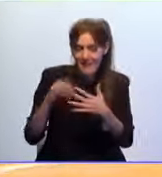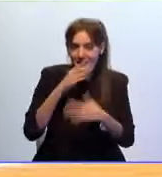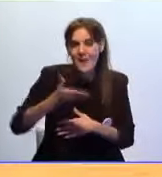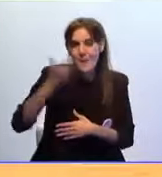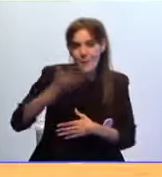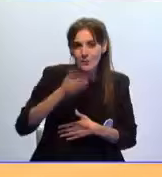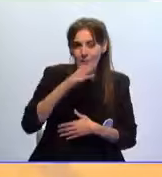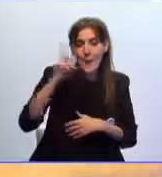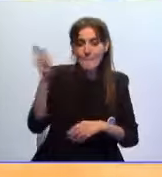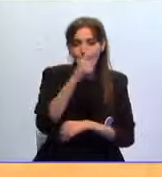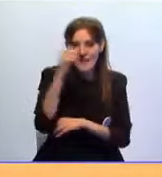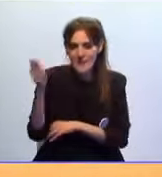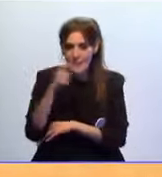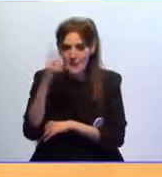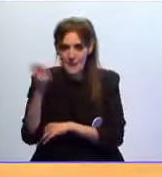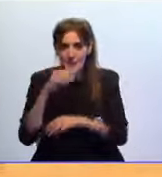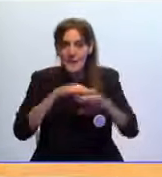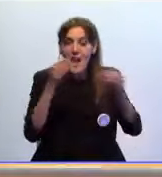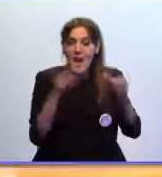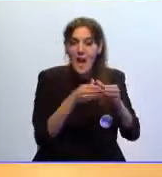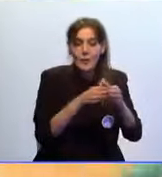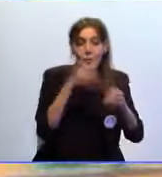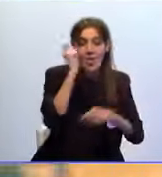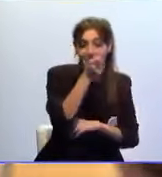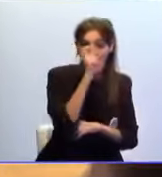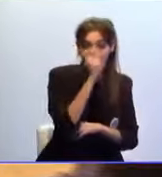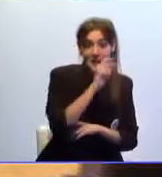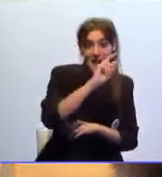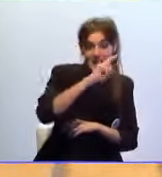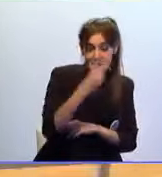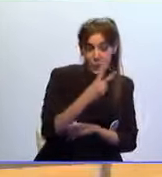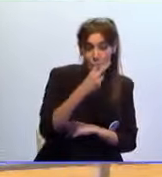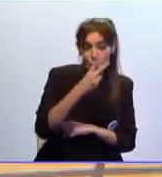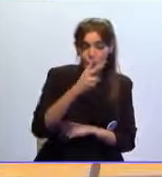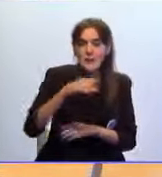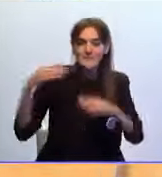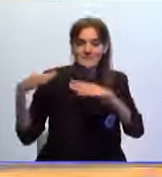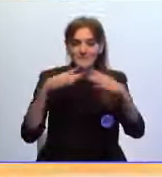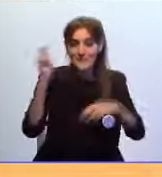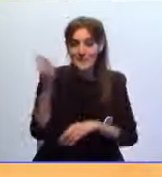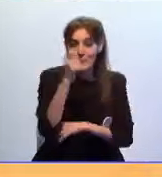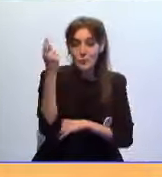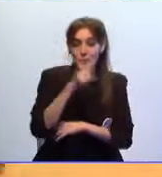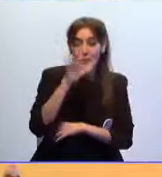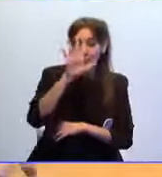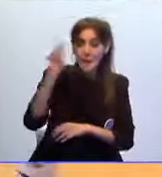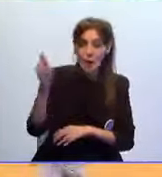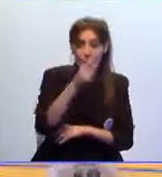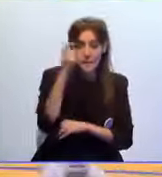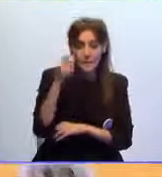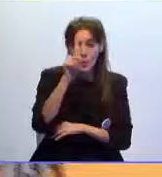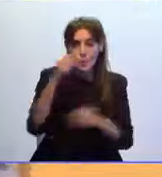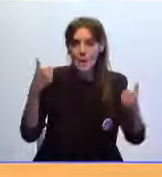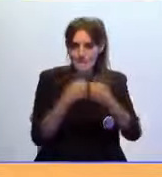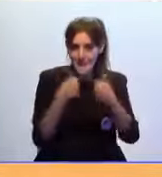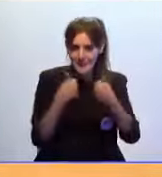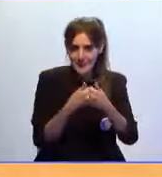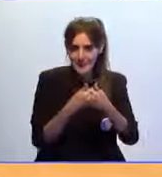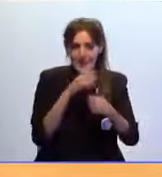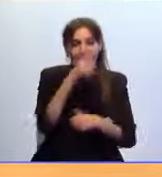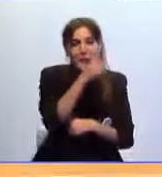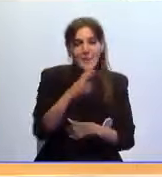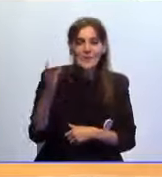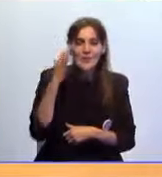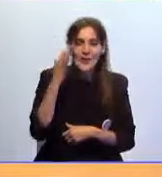partidos por victorias El equipo de Ciudad Real es segundo y también permanece invicto con cinco victorias y un empate Las